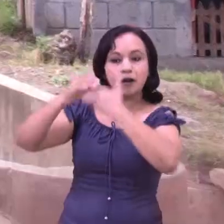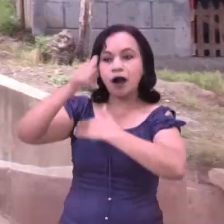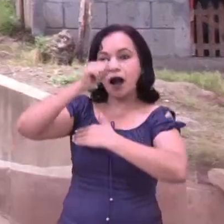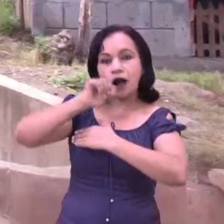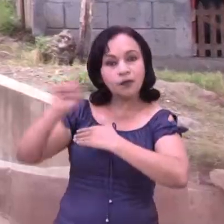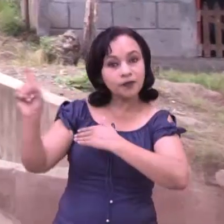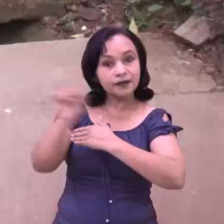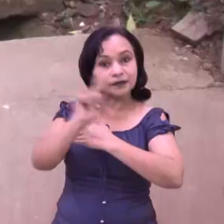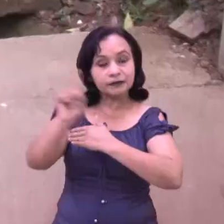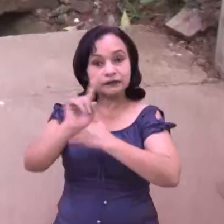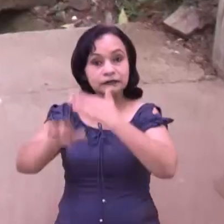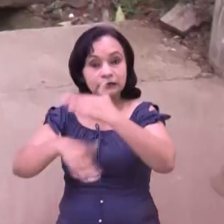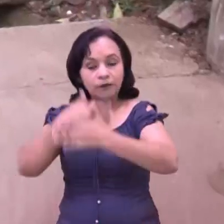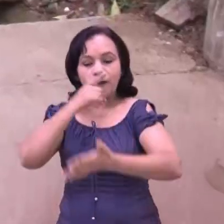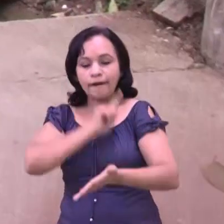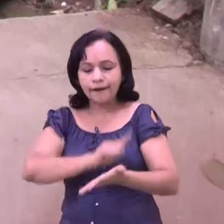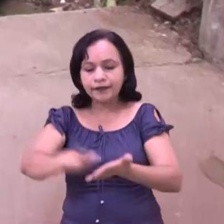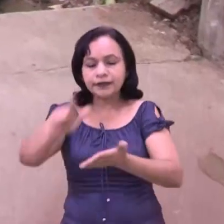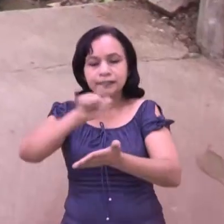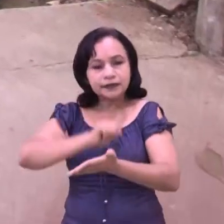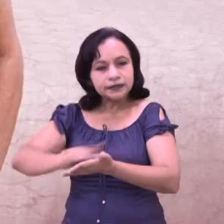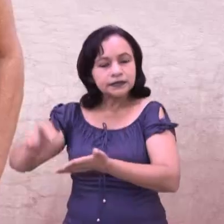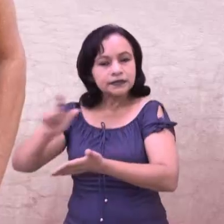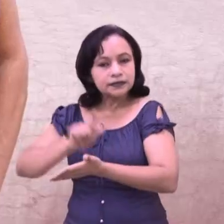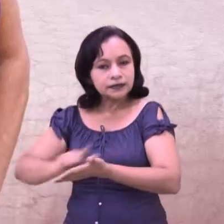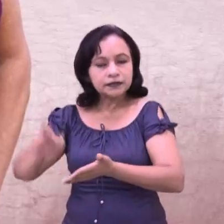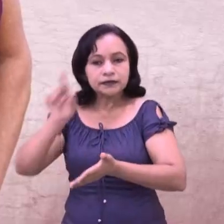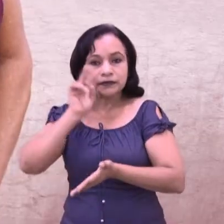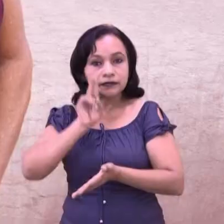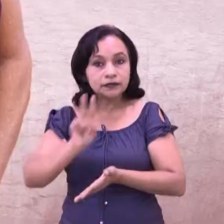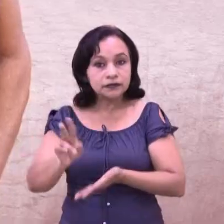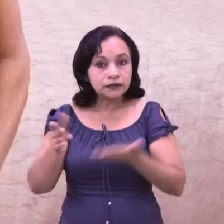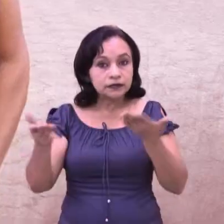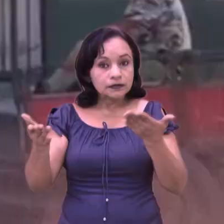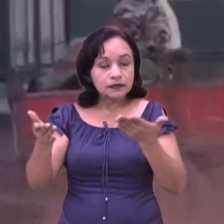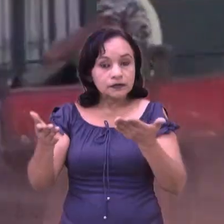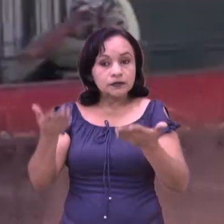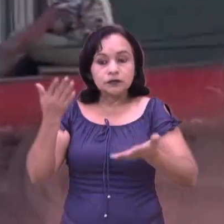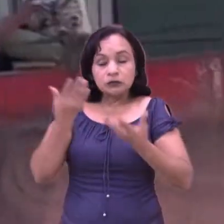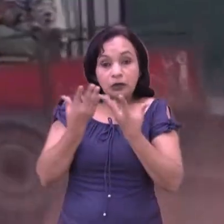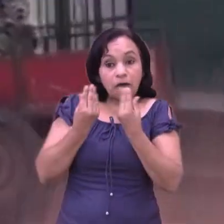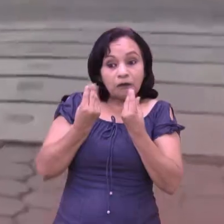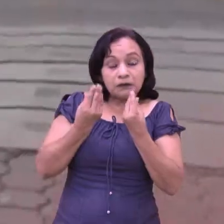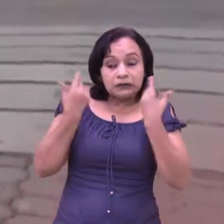cuando se empezó a limpiar y empezó ya pues, pero esto fue que daba, le digo, daba miedo.